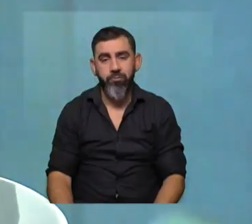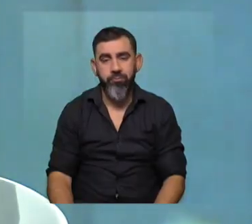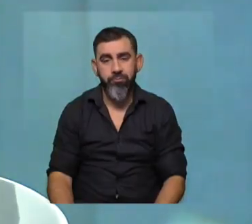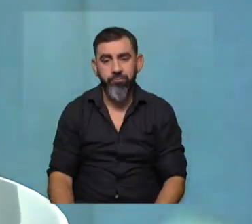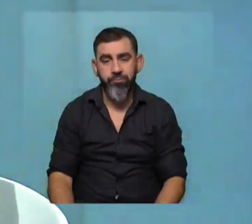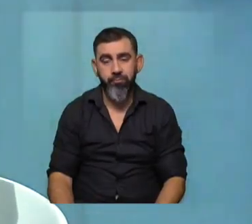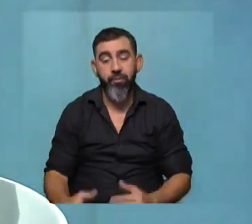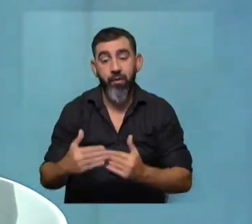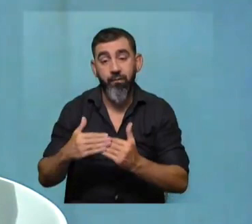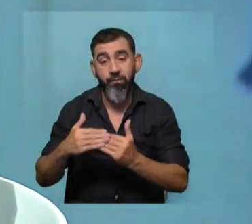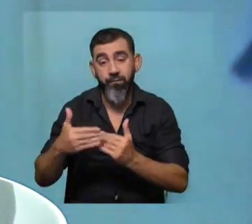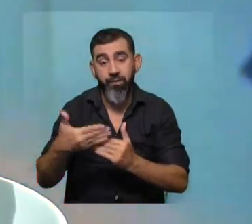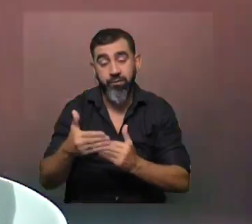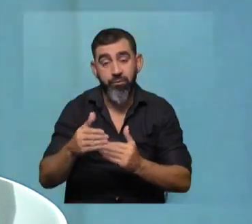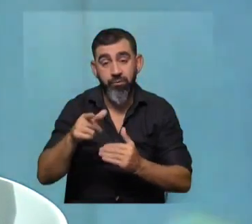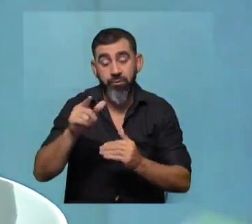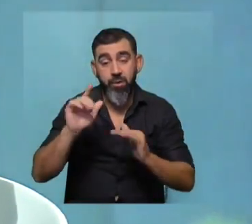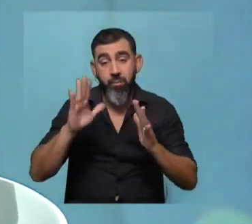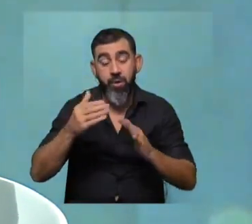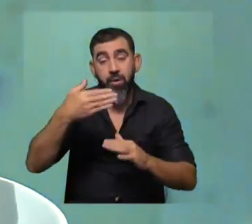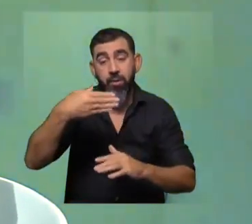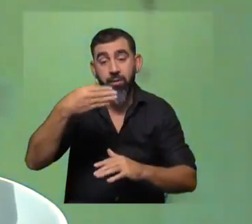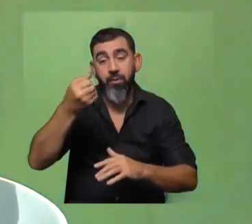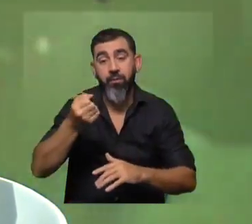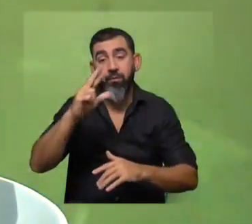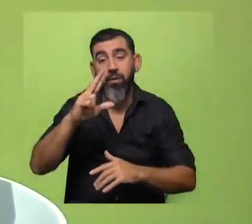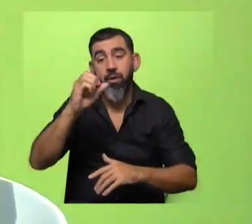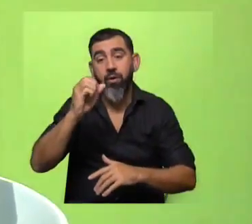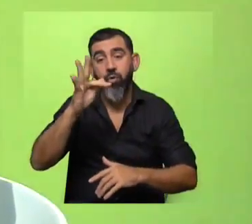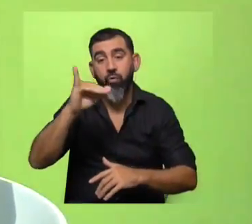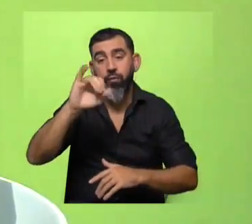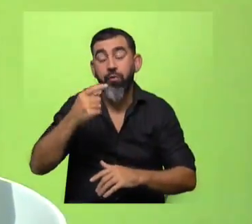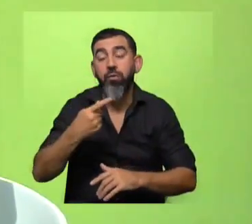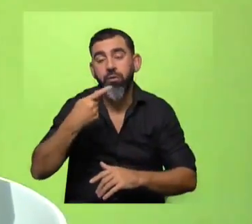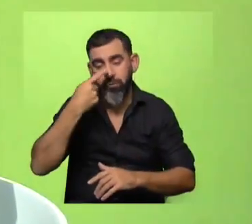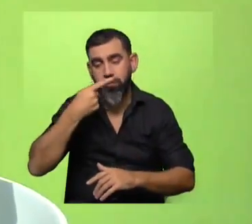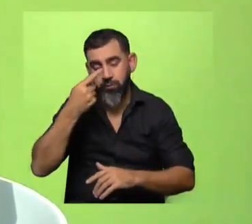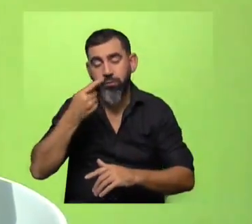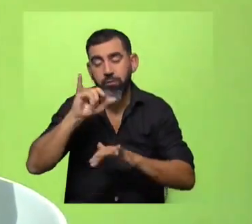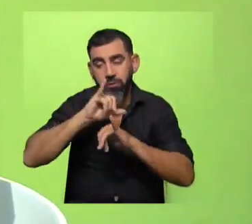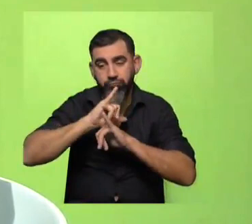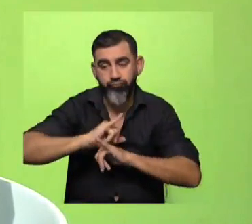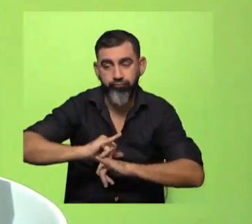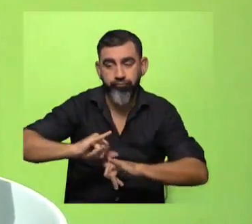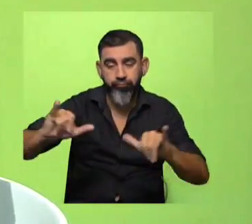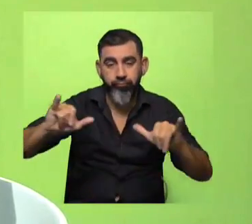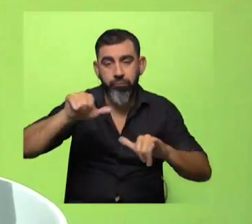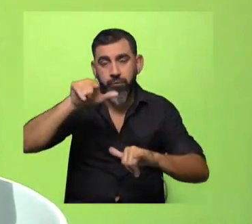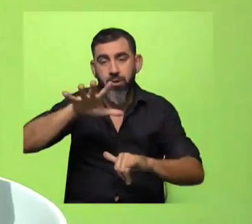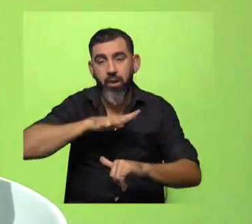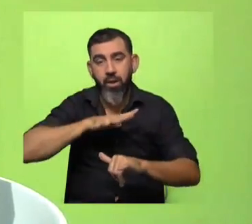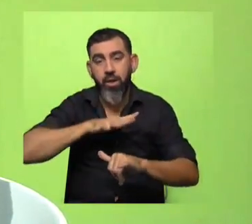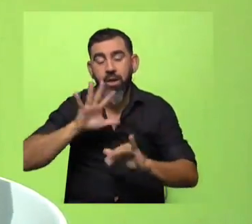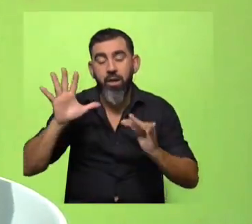Sí, los vecinos particularmente del parque Barofio tienen un interés muy grande por promover que lo que exista allí sean